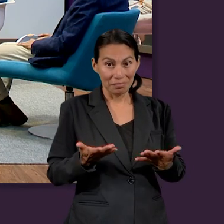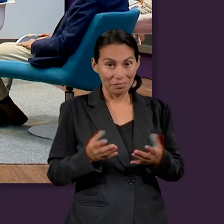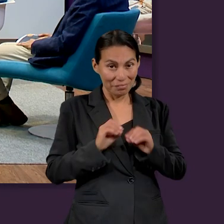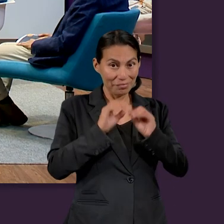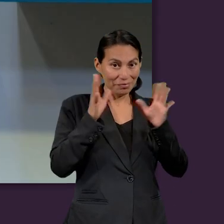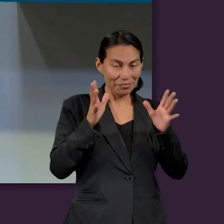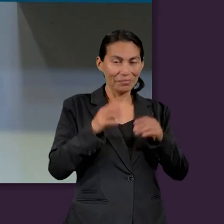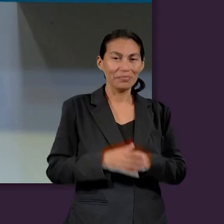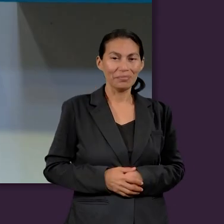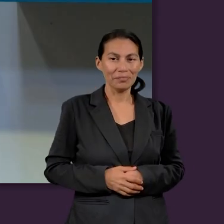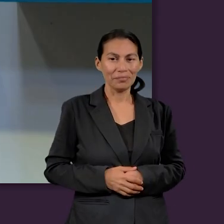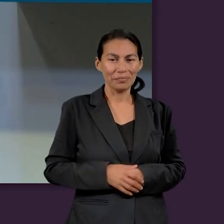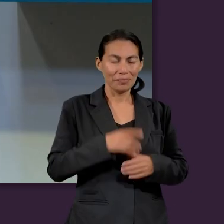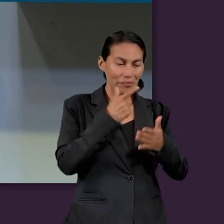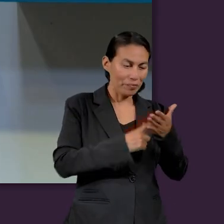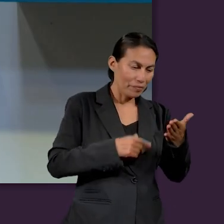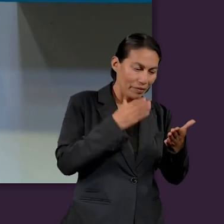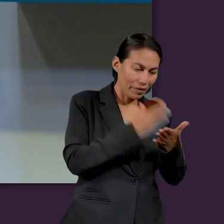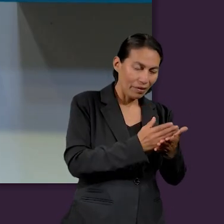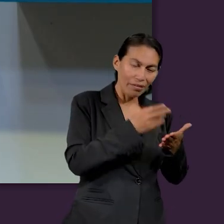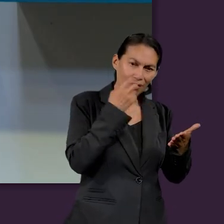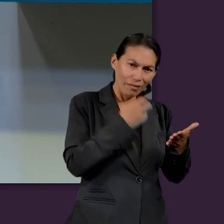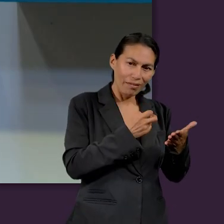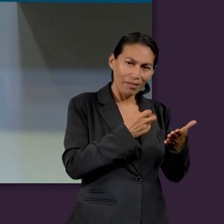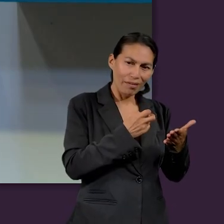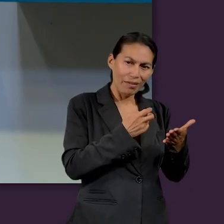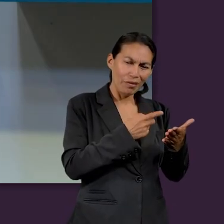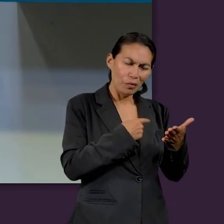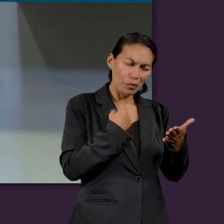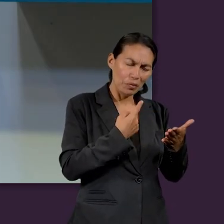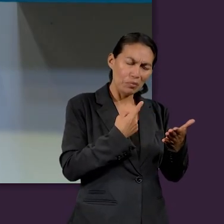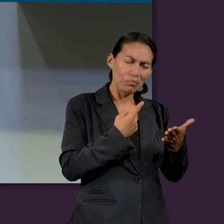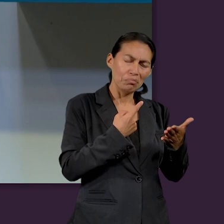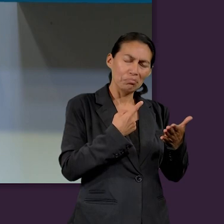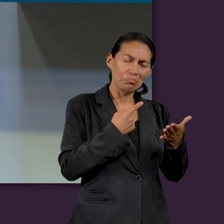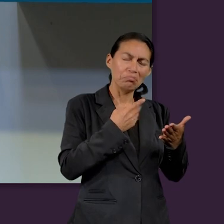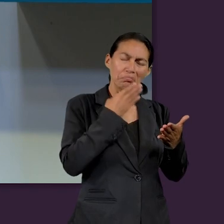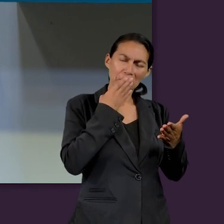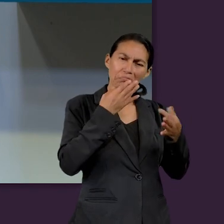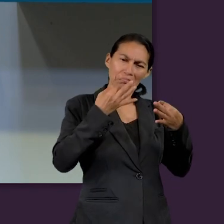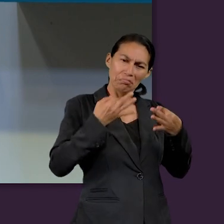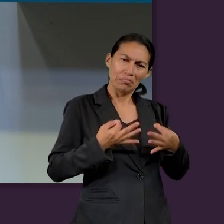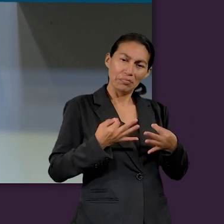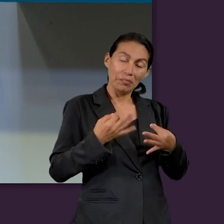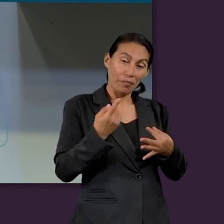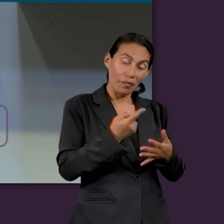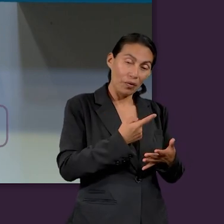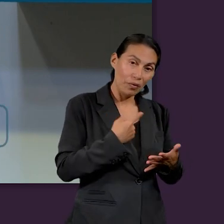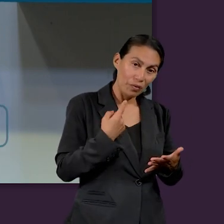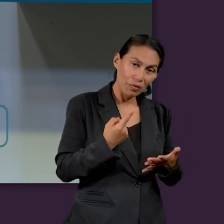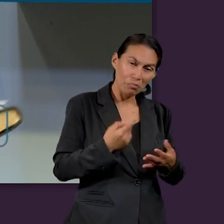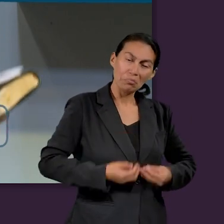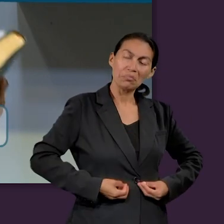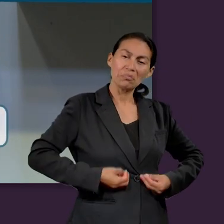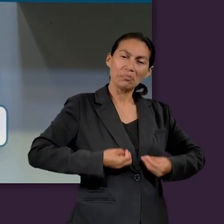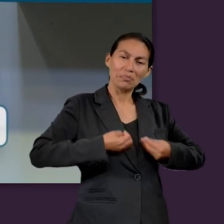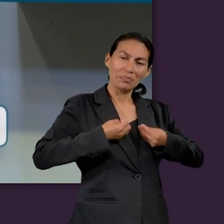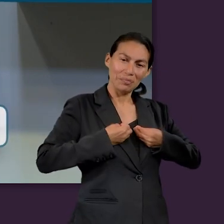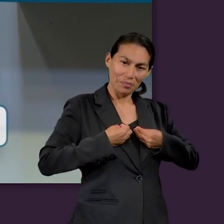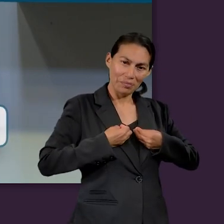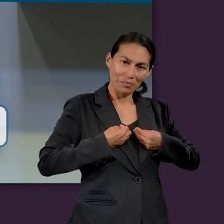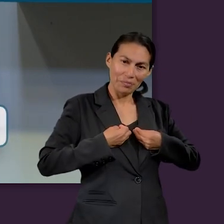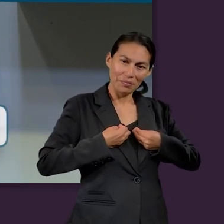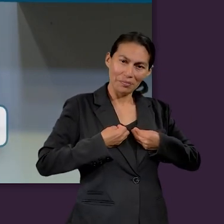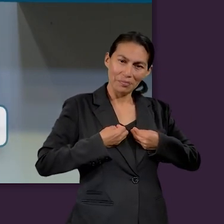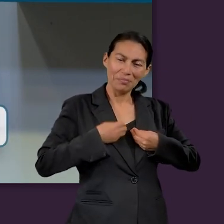Sí, claro. Esta lección tiene para nosotros el marco perfecto en el cual nosotros podemos